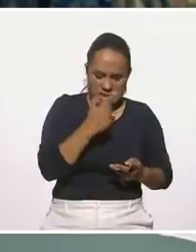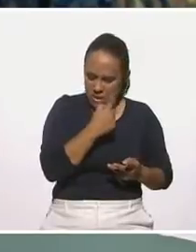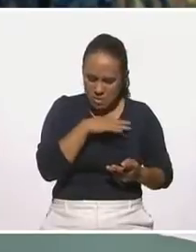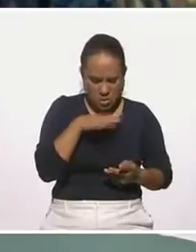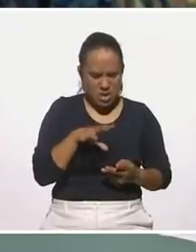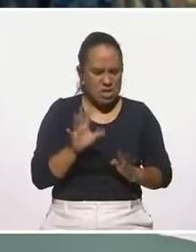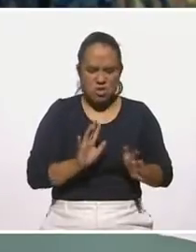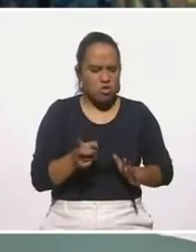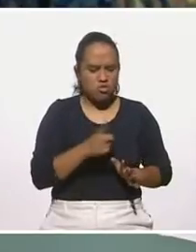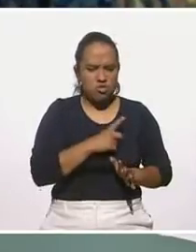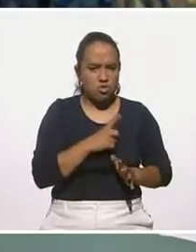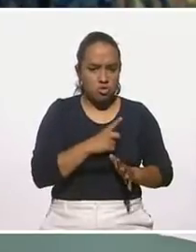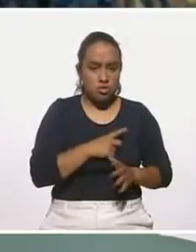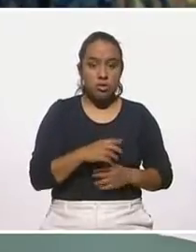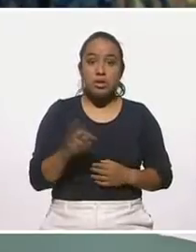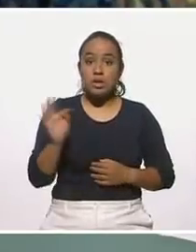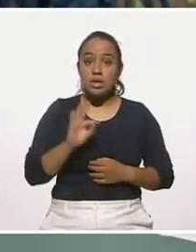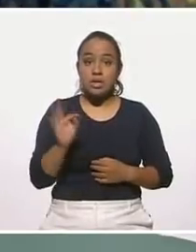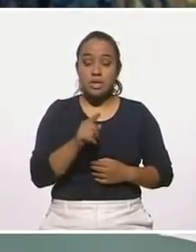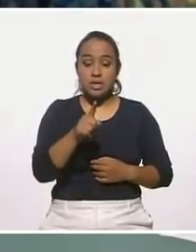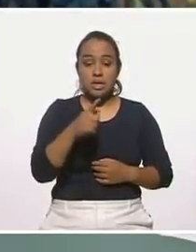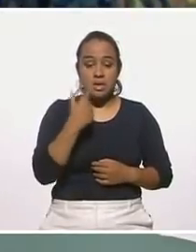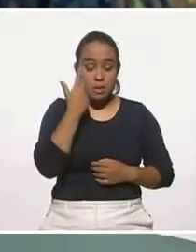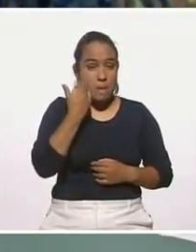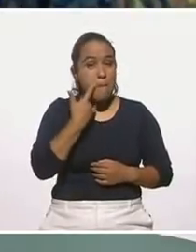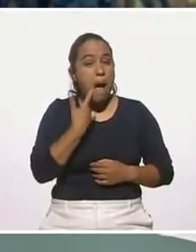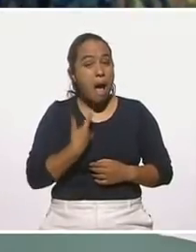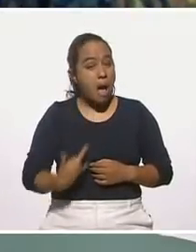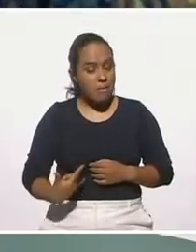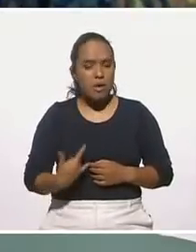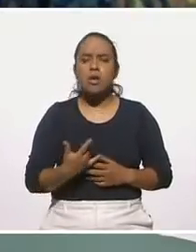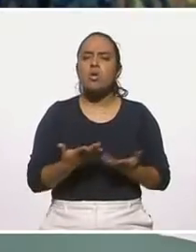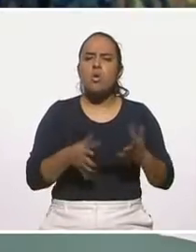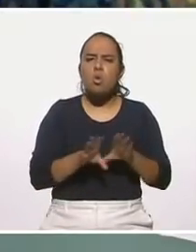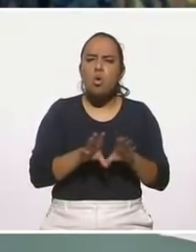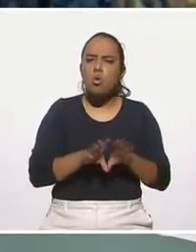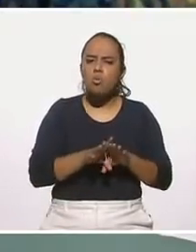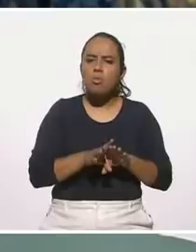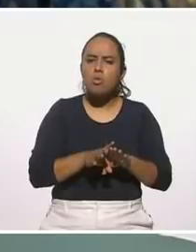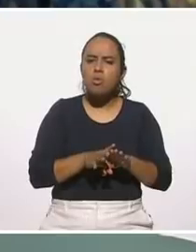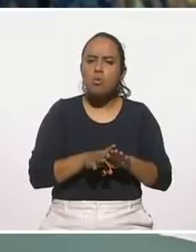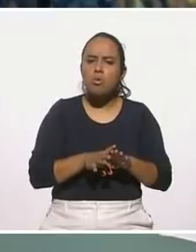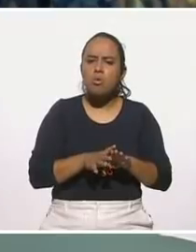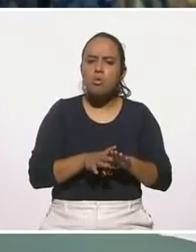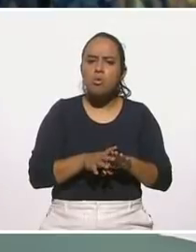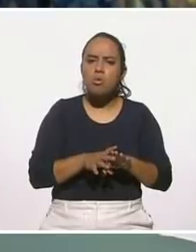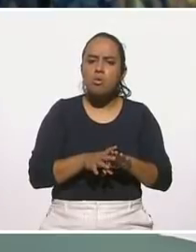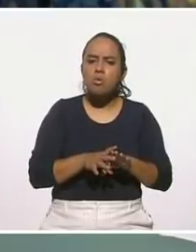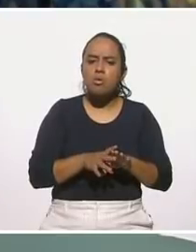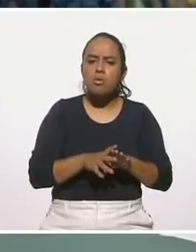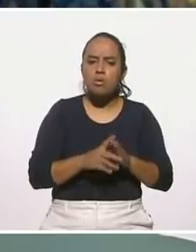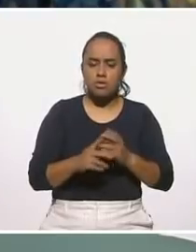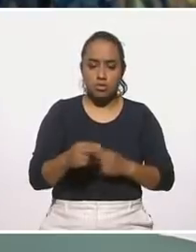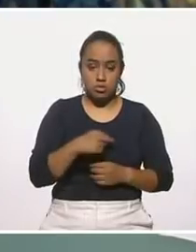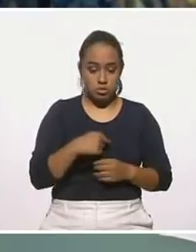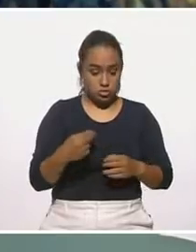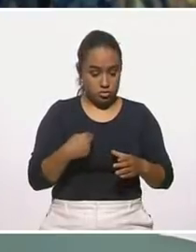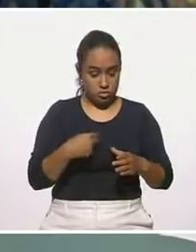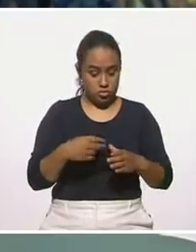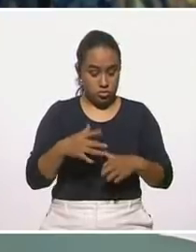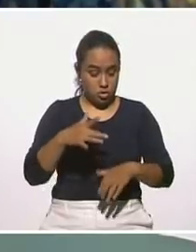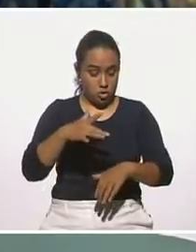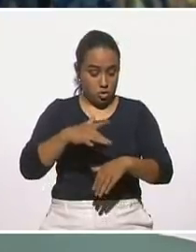gente lo hace así. Si queremos conservar el musílago, pues únicamente lo vamos, cuando colemos los nopales,